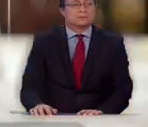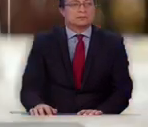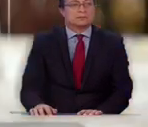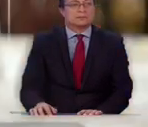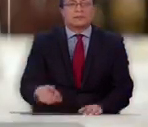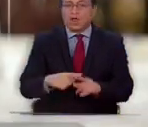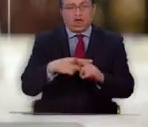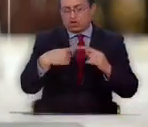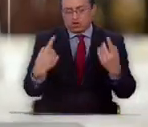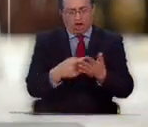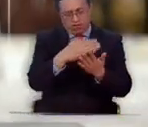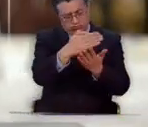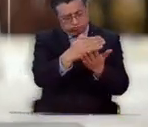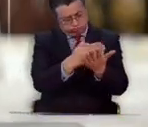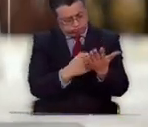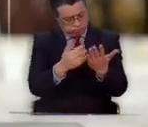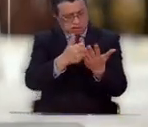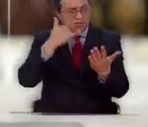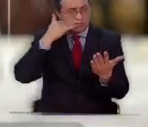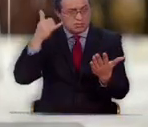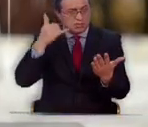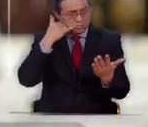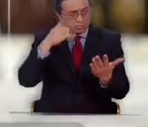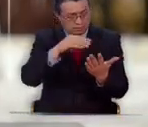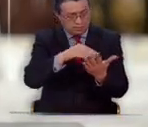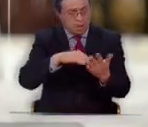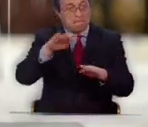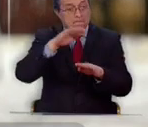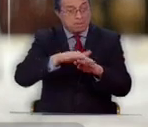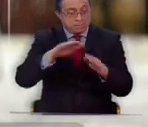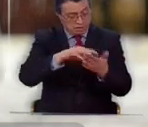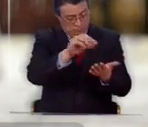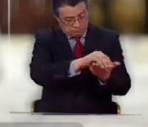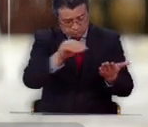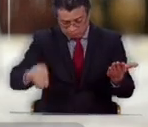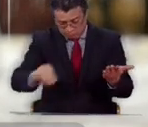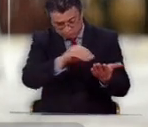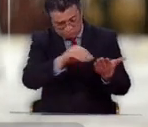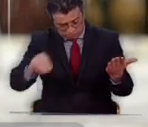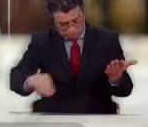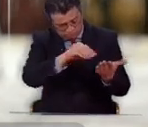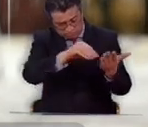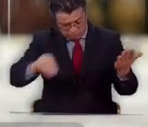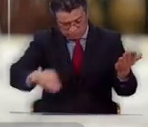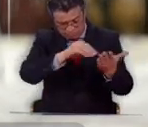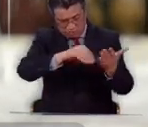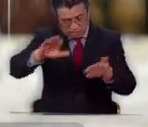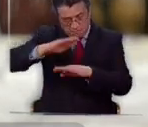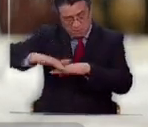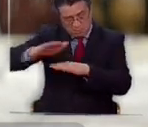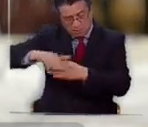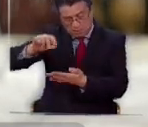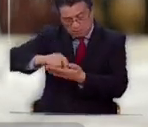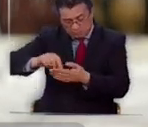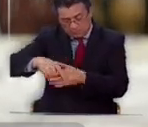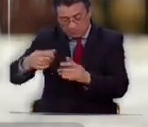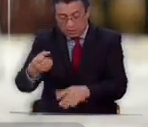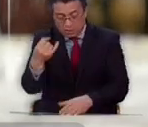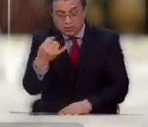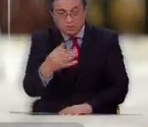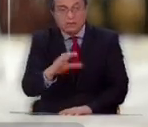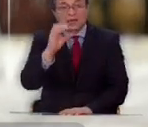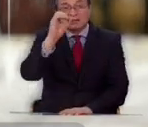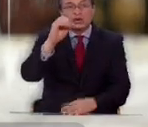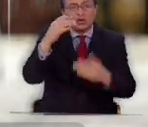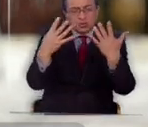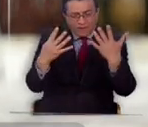Llamé a todos, incluso yo los saqué en un papel, los puse de nombre, por nombre, por nombre. Porque algunos tenían 0